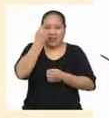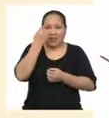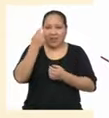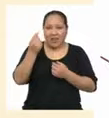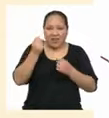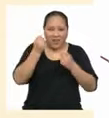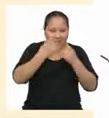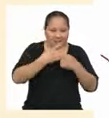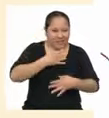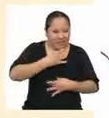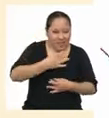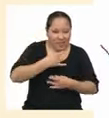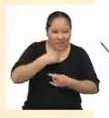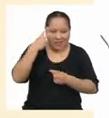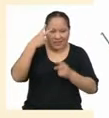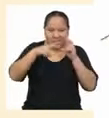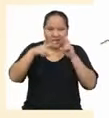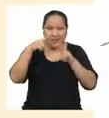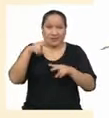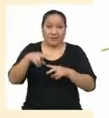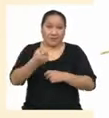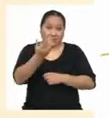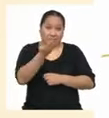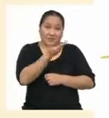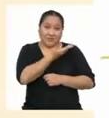¿Qué les parece?